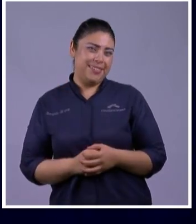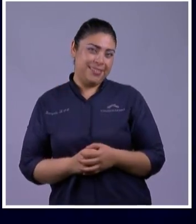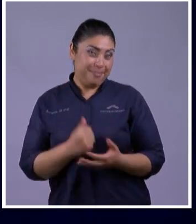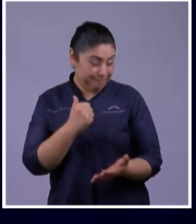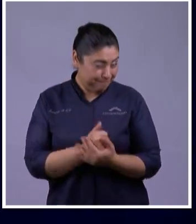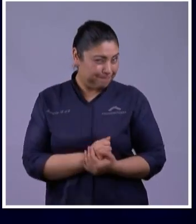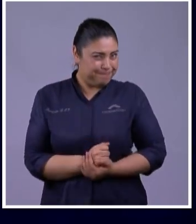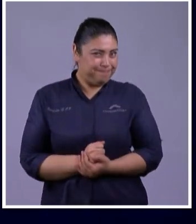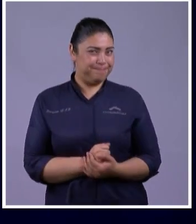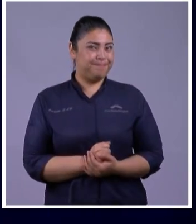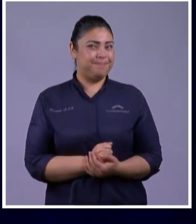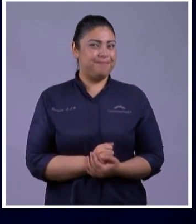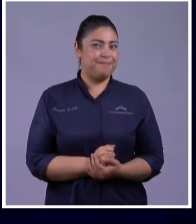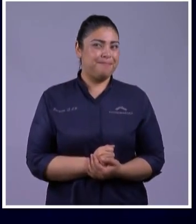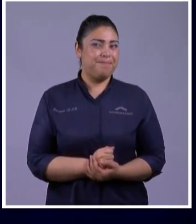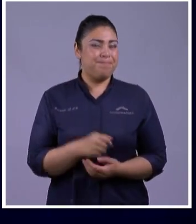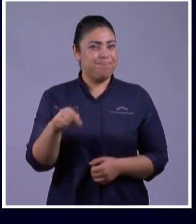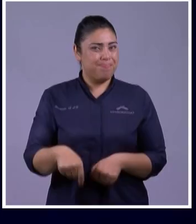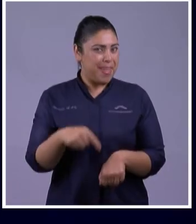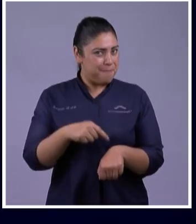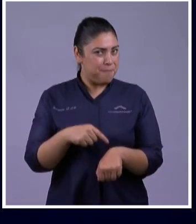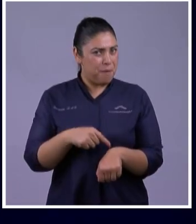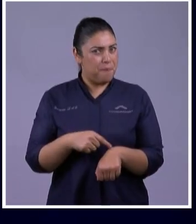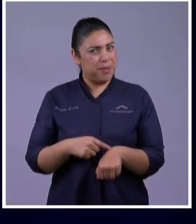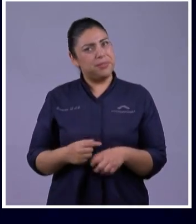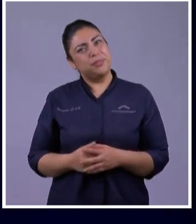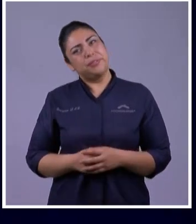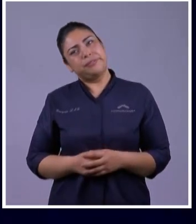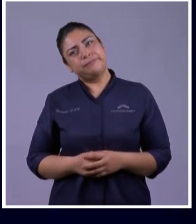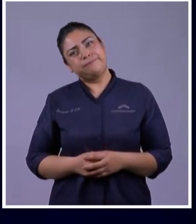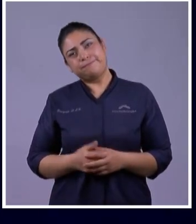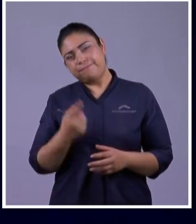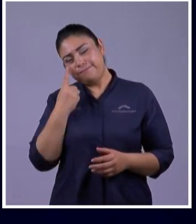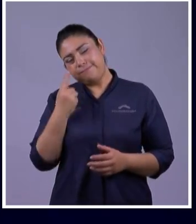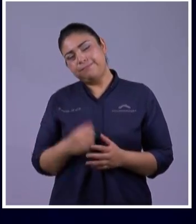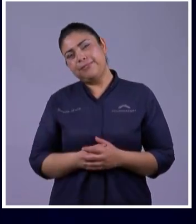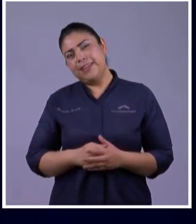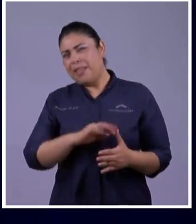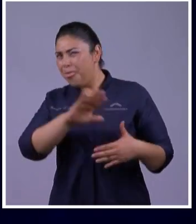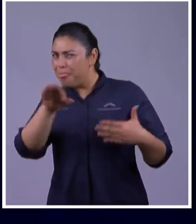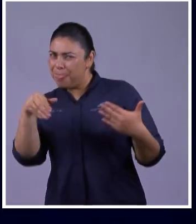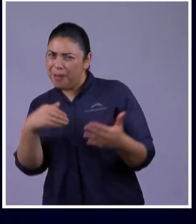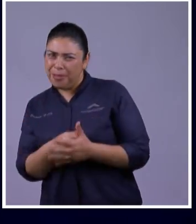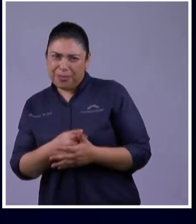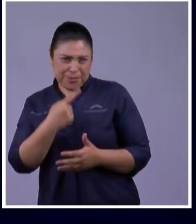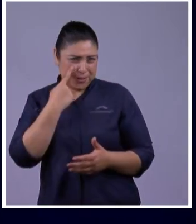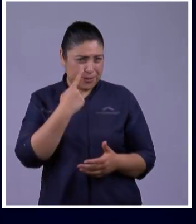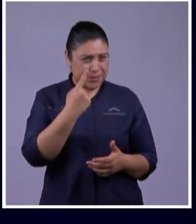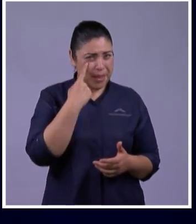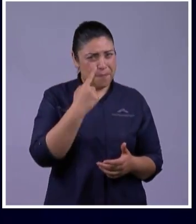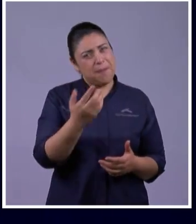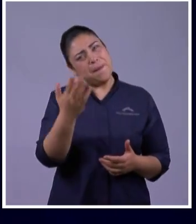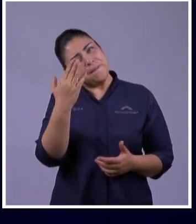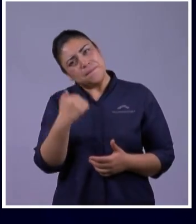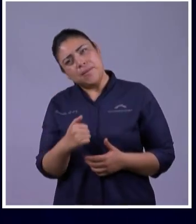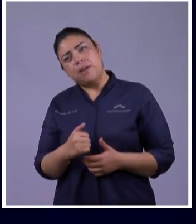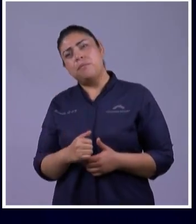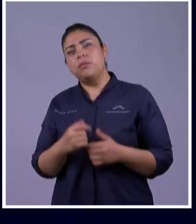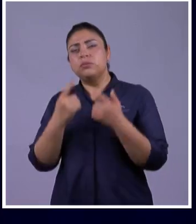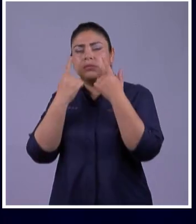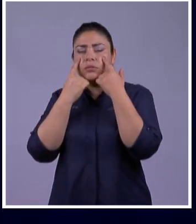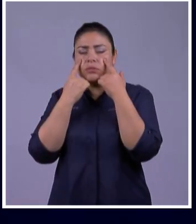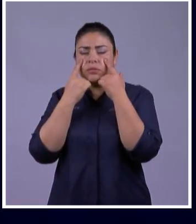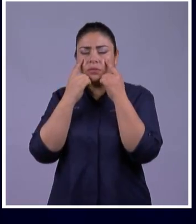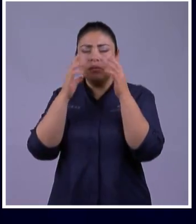Yo Quiero Hacer Esto En Este Momento Toda La Gente Que Nos Ve Por Todo El Continente Quiero Que Cierren Sus Ojos Por Un Instante